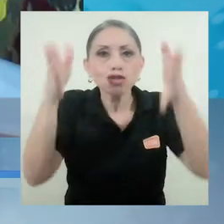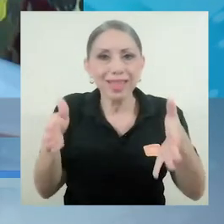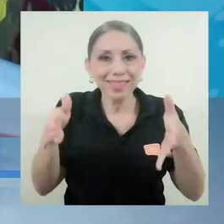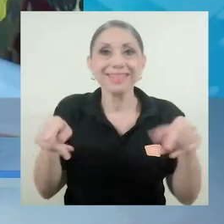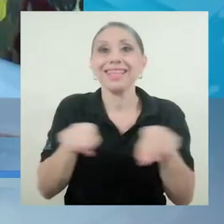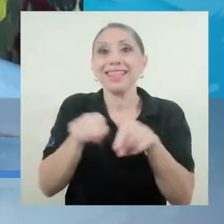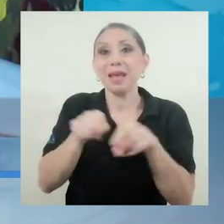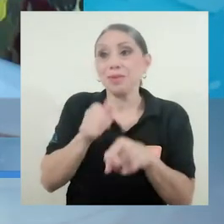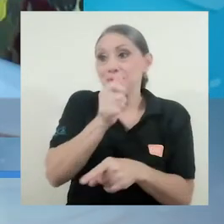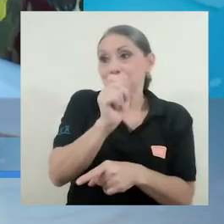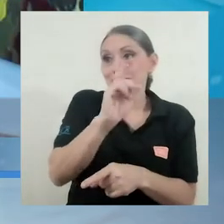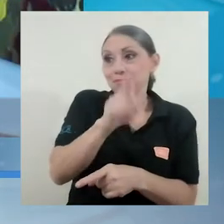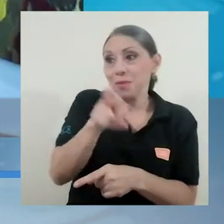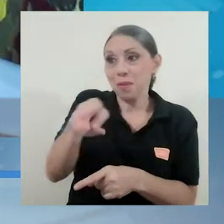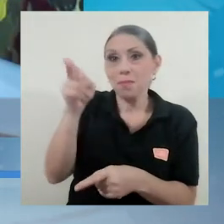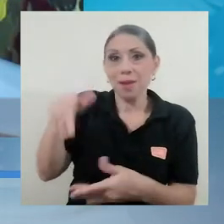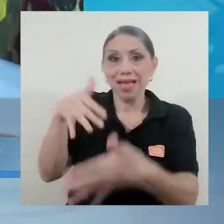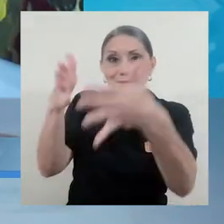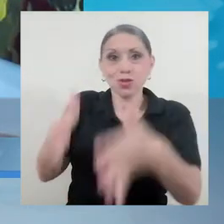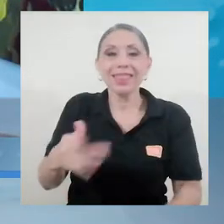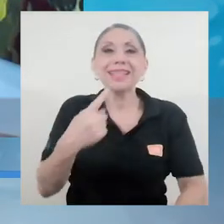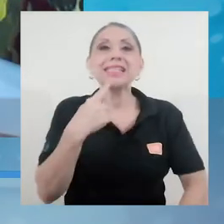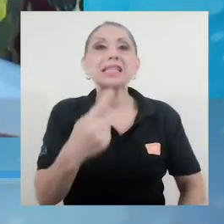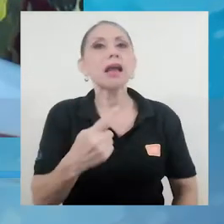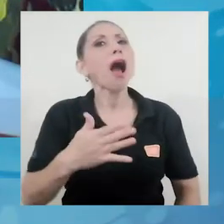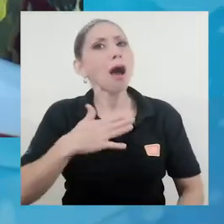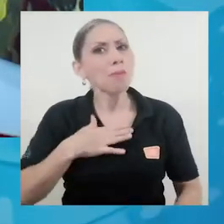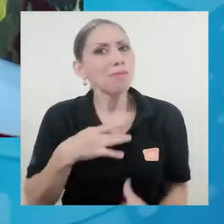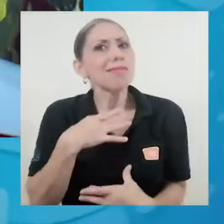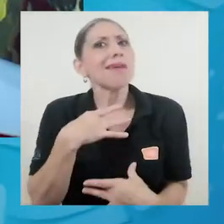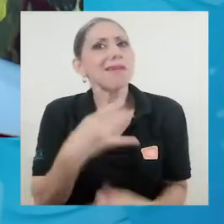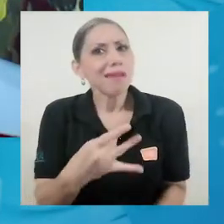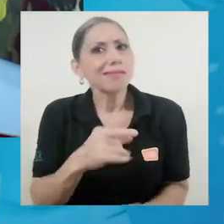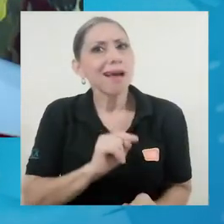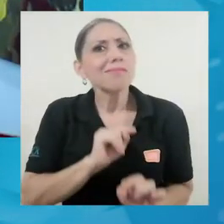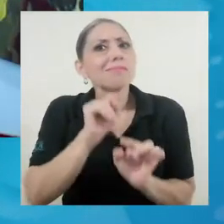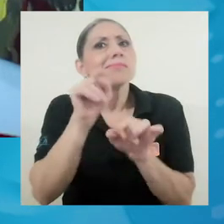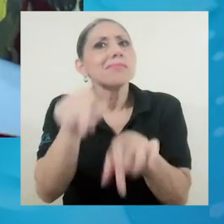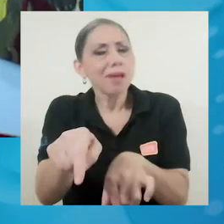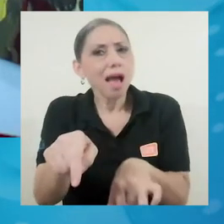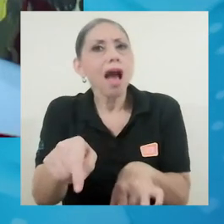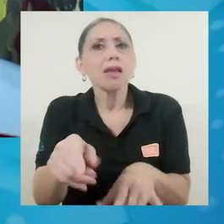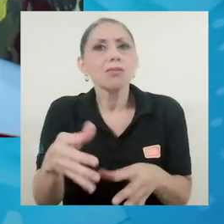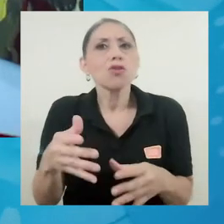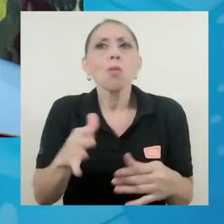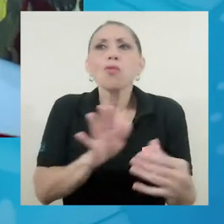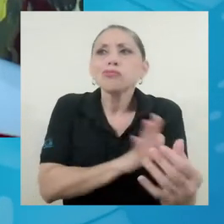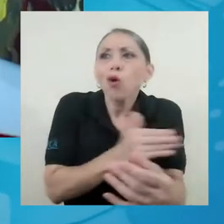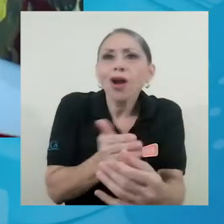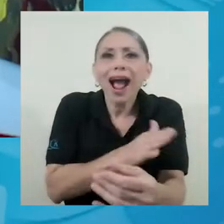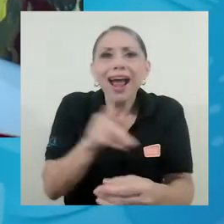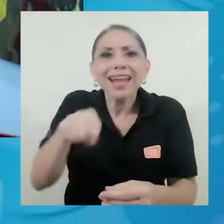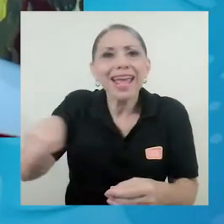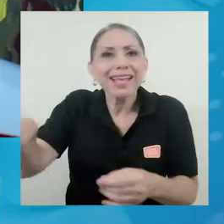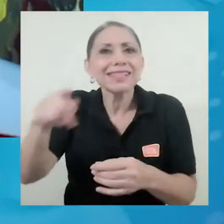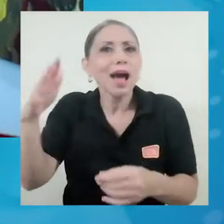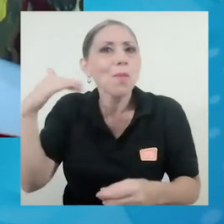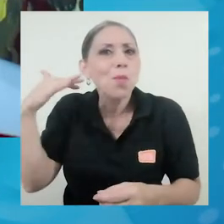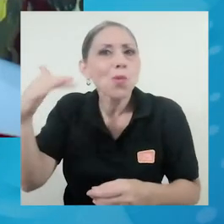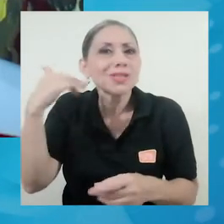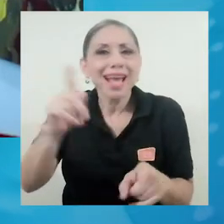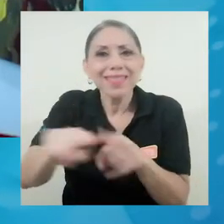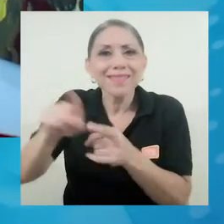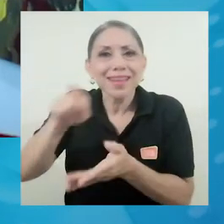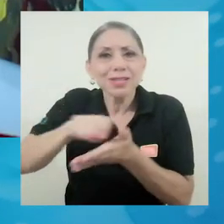y las personas estudiantes las que van a tener que decir me interesa tocar ese repertorio de compositoras, porque no lo